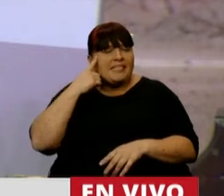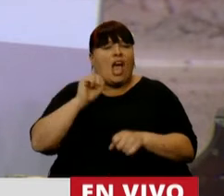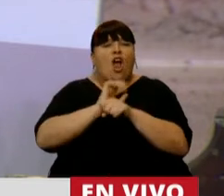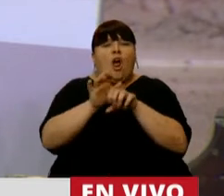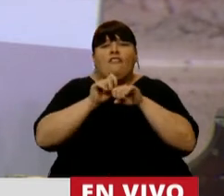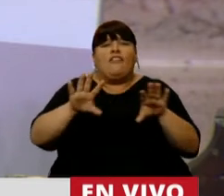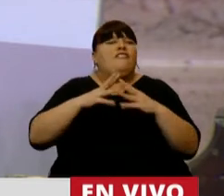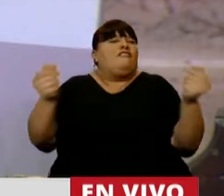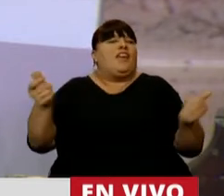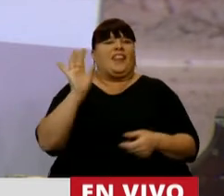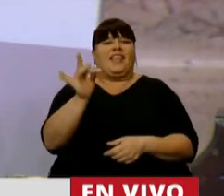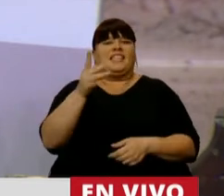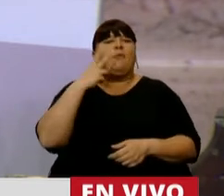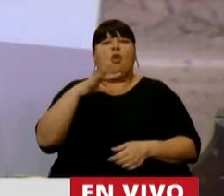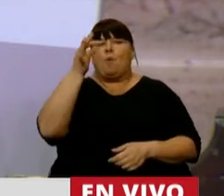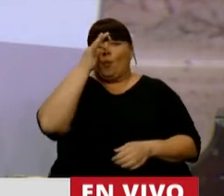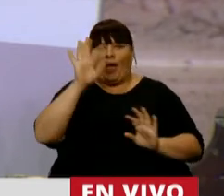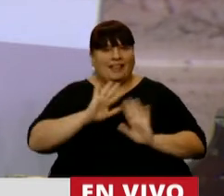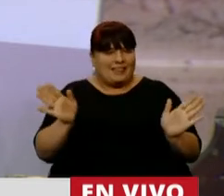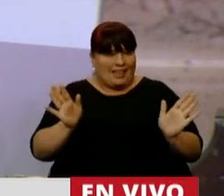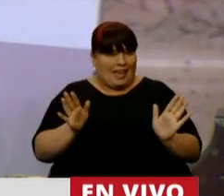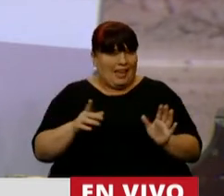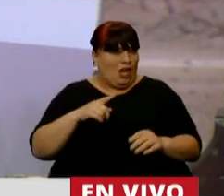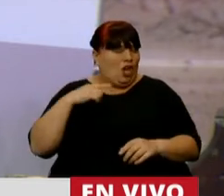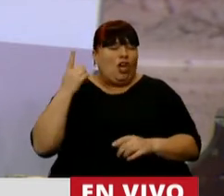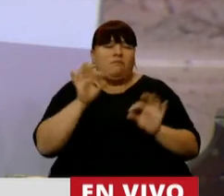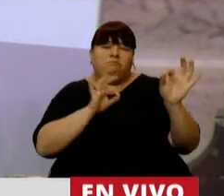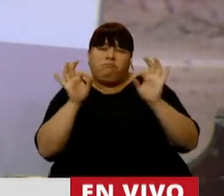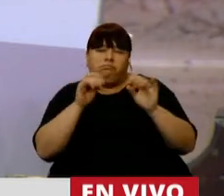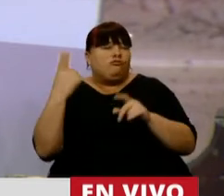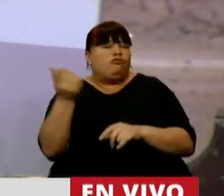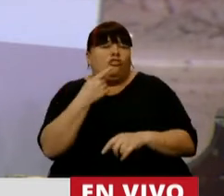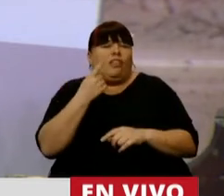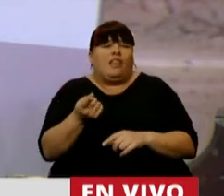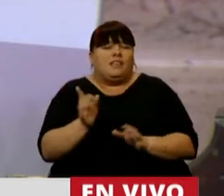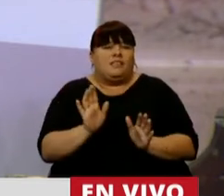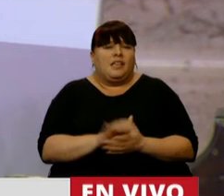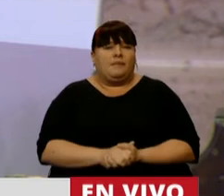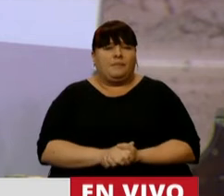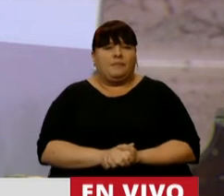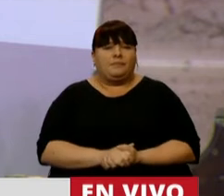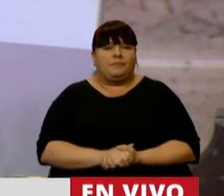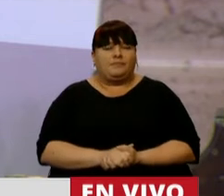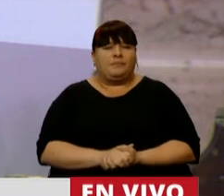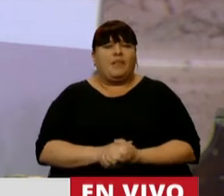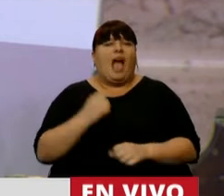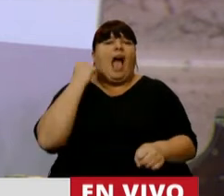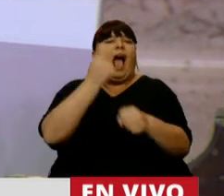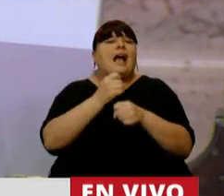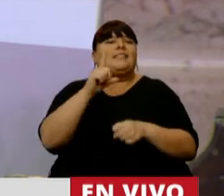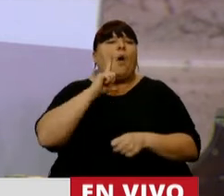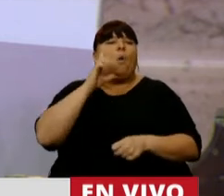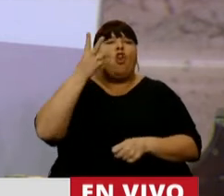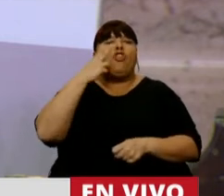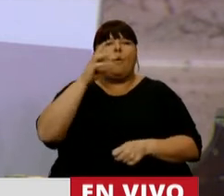pandemia se termina en diciembre del 2020, cuando todas las estimaciones dicen que hasta julio del